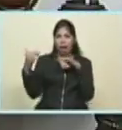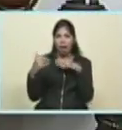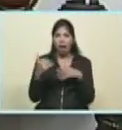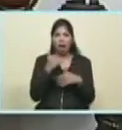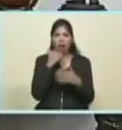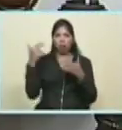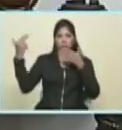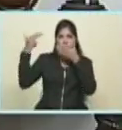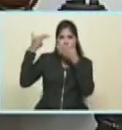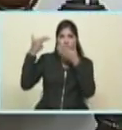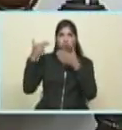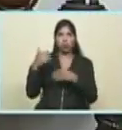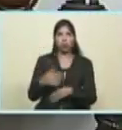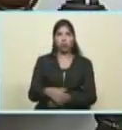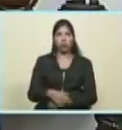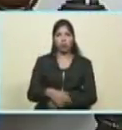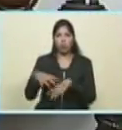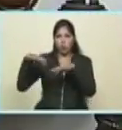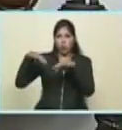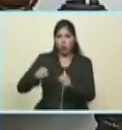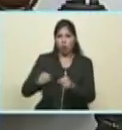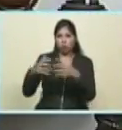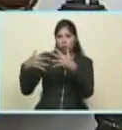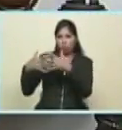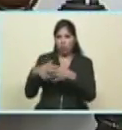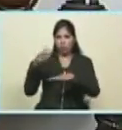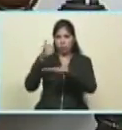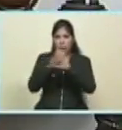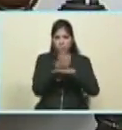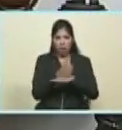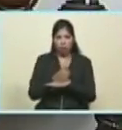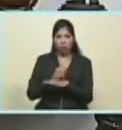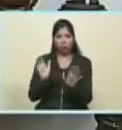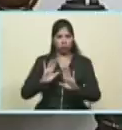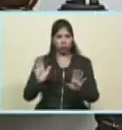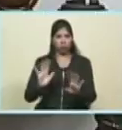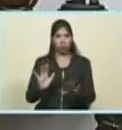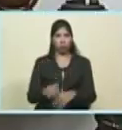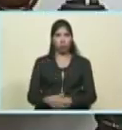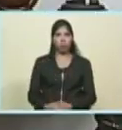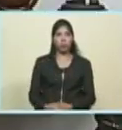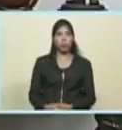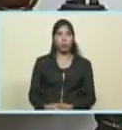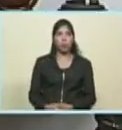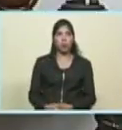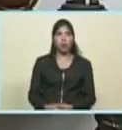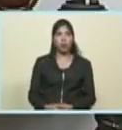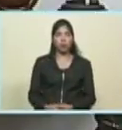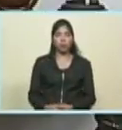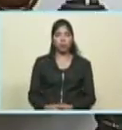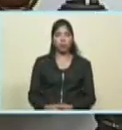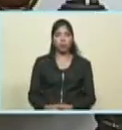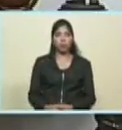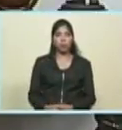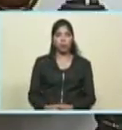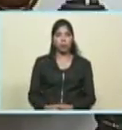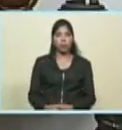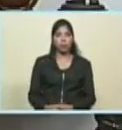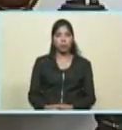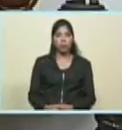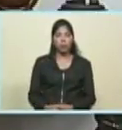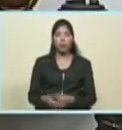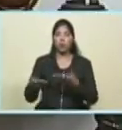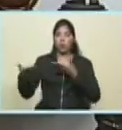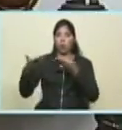terrorismo, sin imperios hegemónicos, como lo dije ante la plenaria de la Organización para la